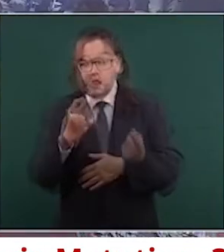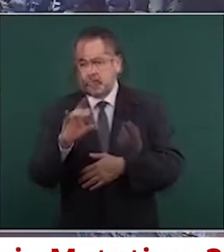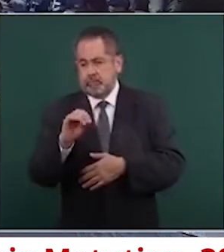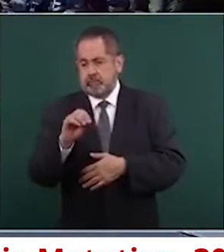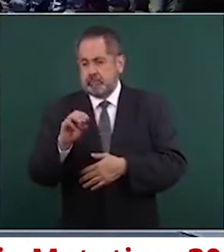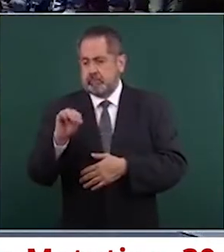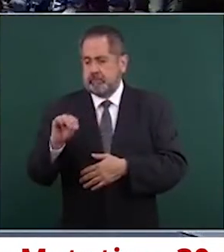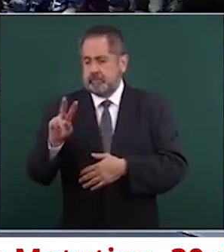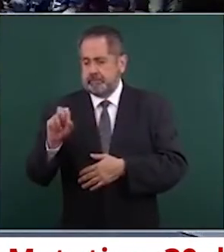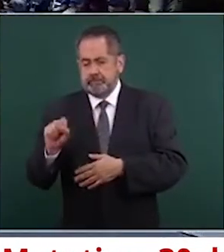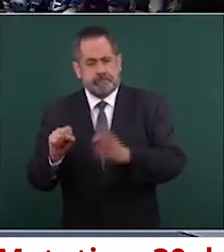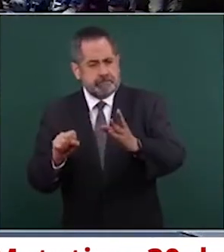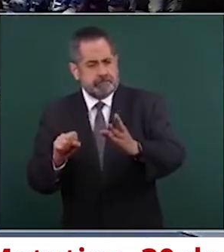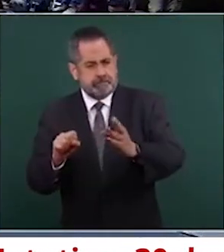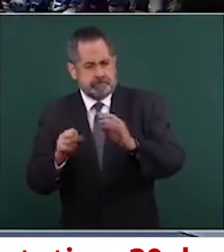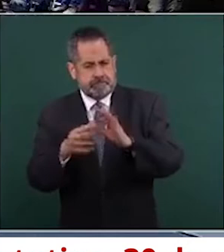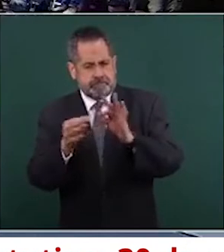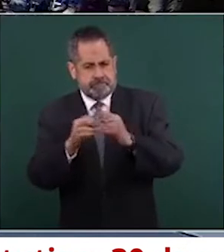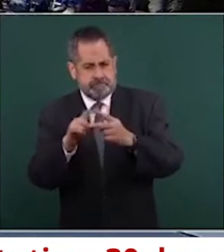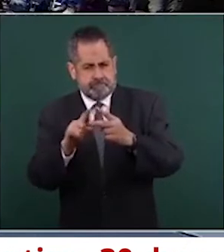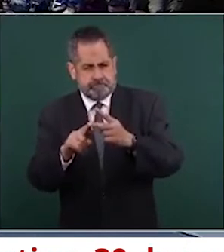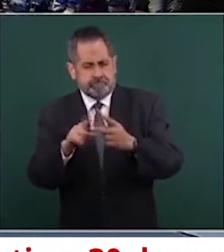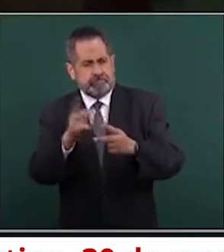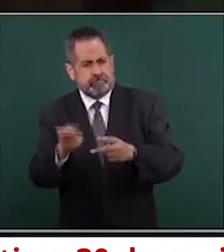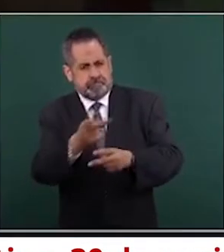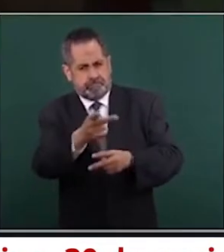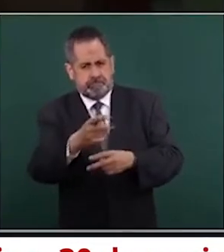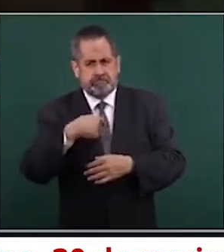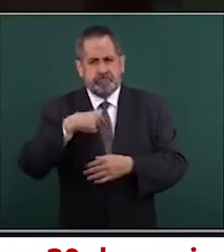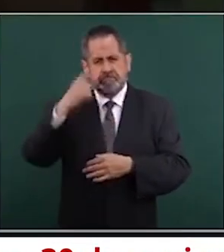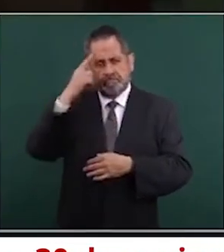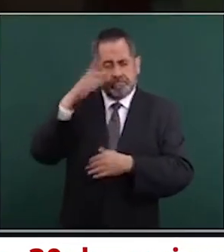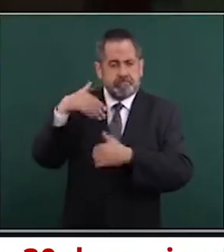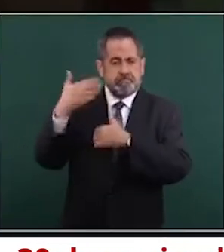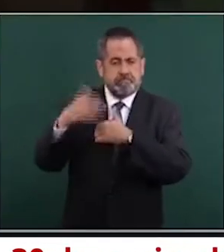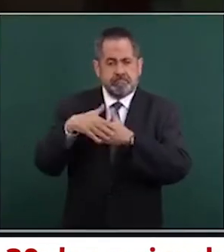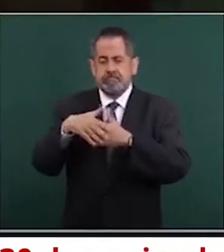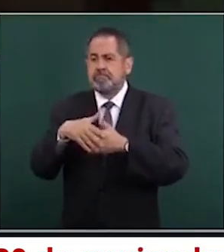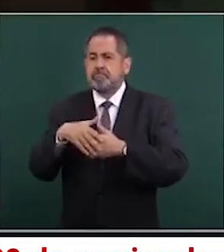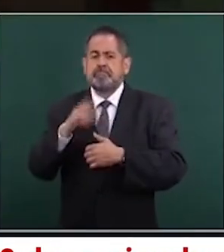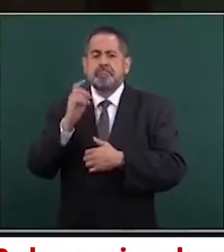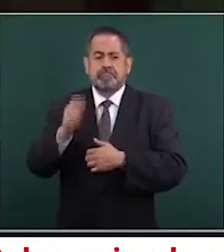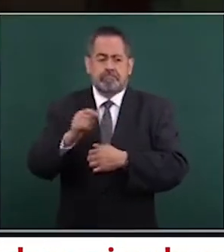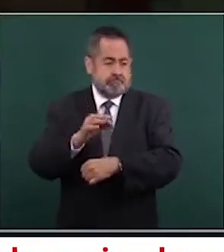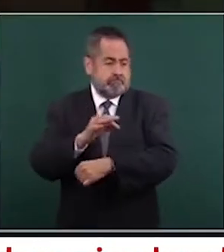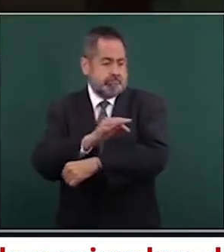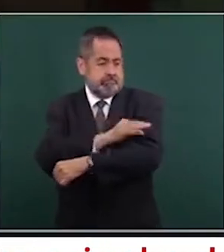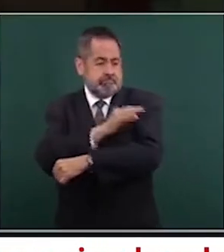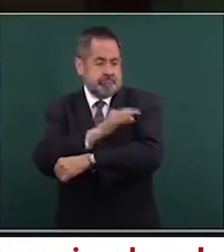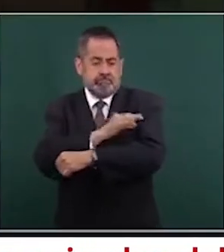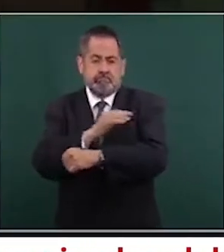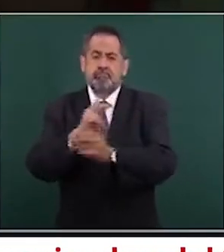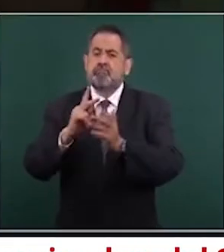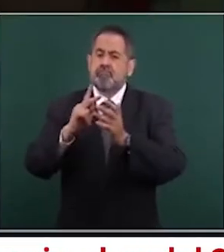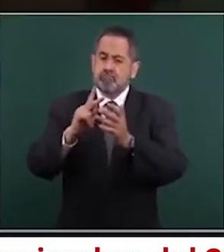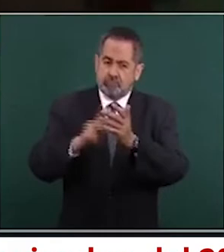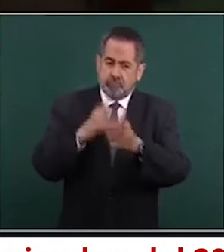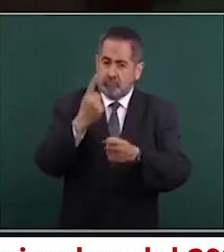Voy a precisar si se contempla la universalización de la vacuna de refuerzo, decir,